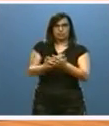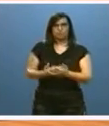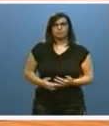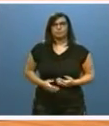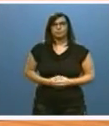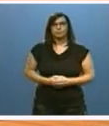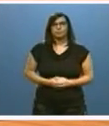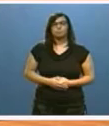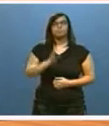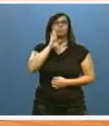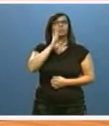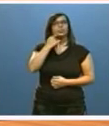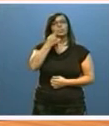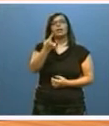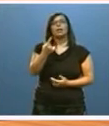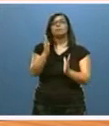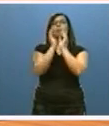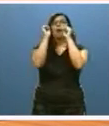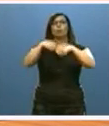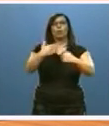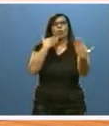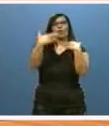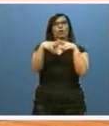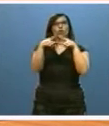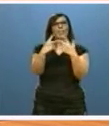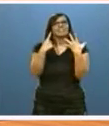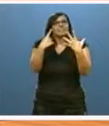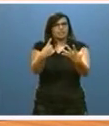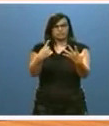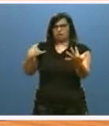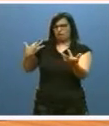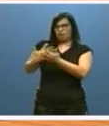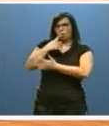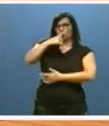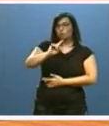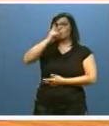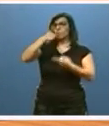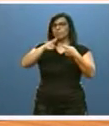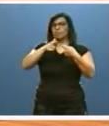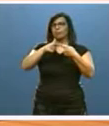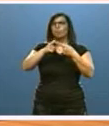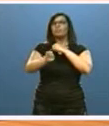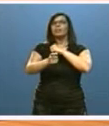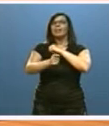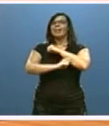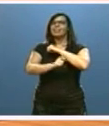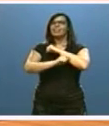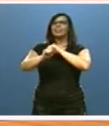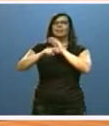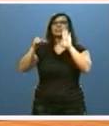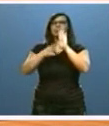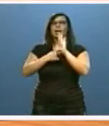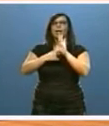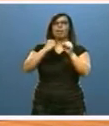Señorías, me referí antes a los seis nuevos acuerdos del Diálogo Social del último año. El primero de ellos fue la Estrategia Integrada de Empleo,